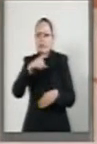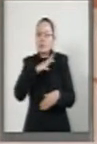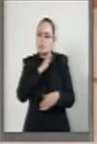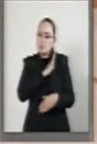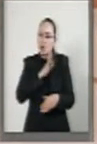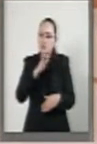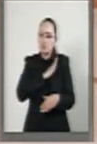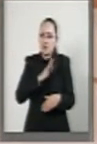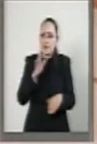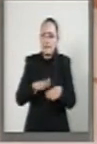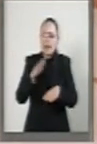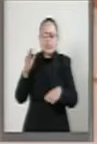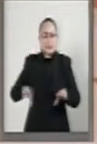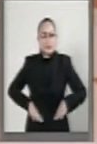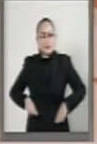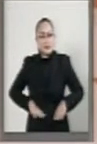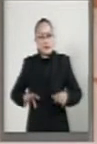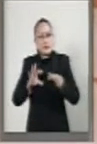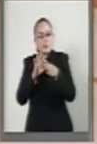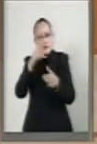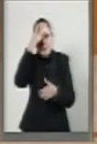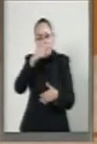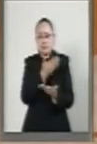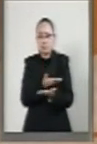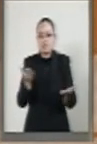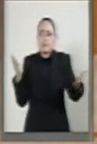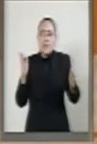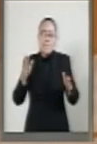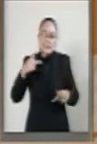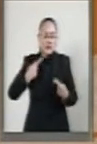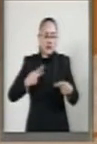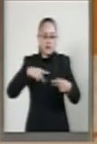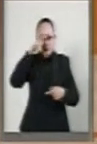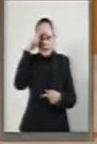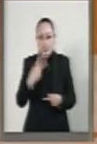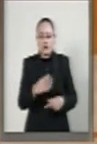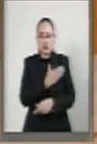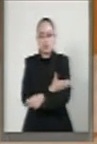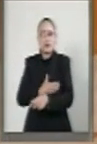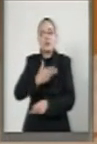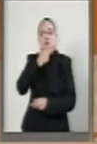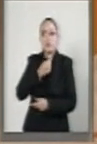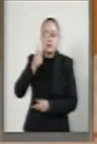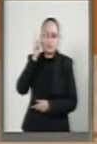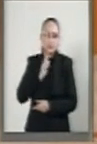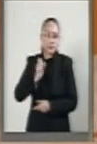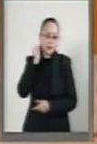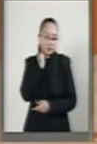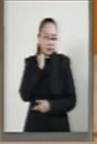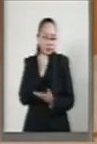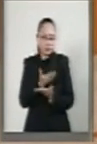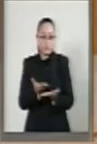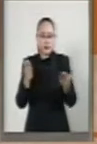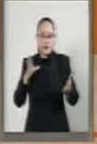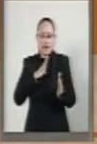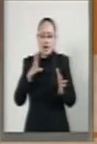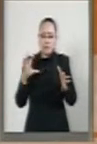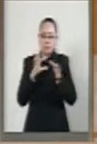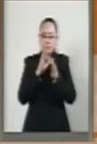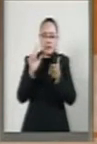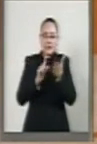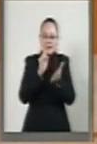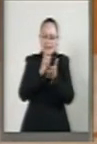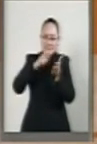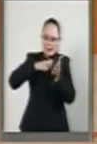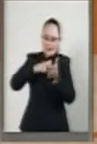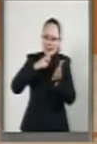mejores beneficios a todos los mexicanos. Compañeras y compañeros legisladores, contamos con una reforma que